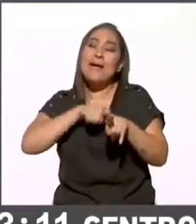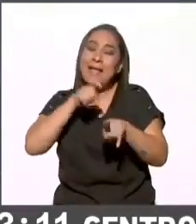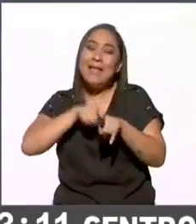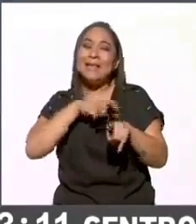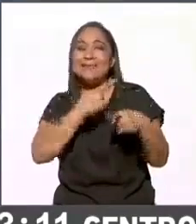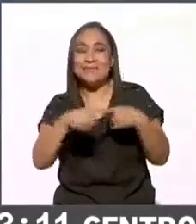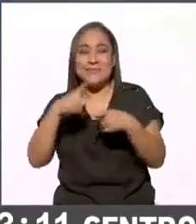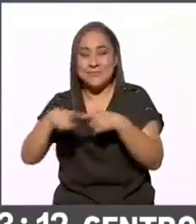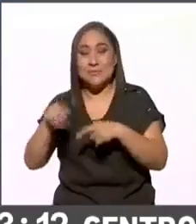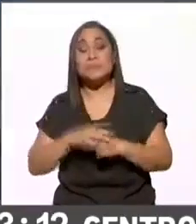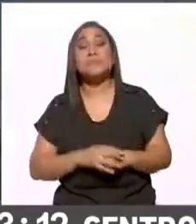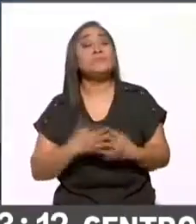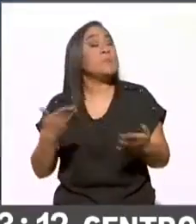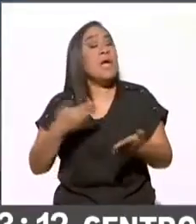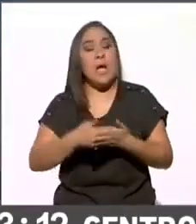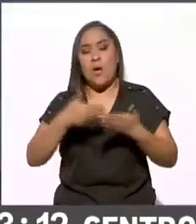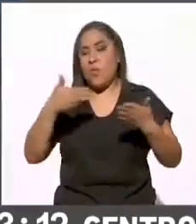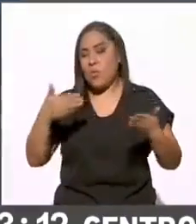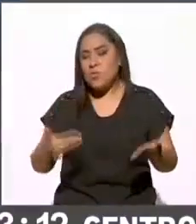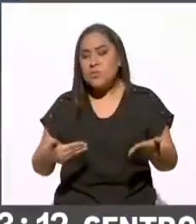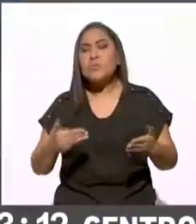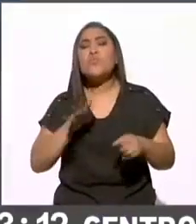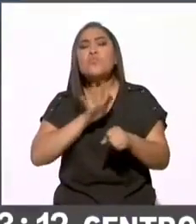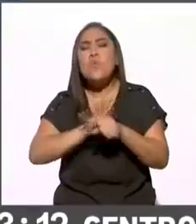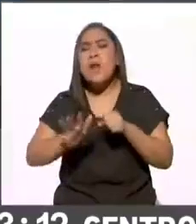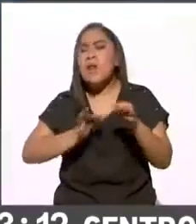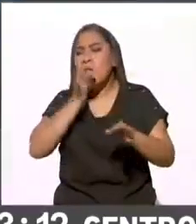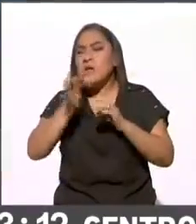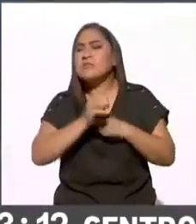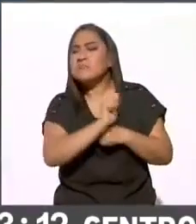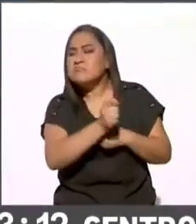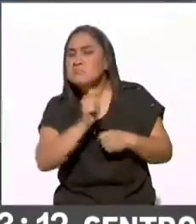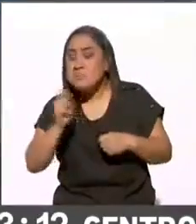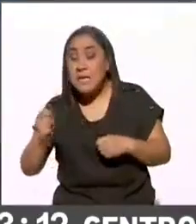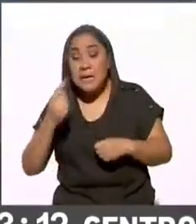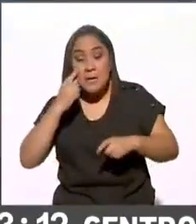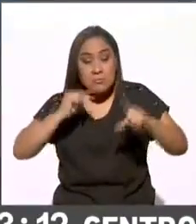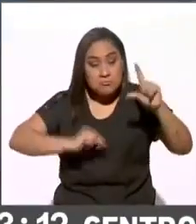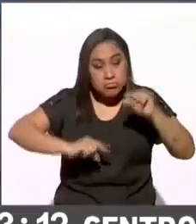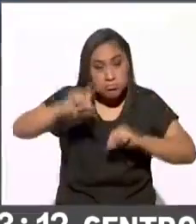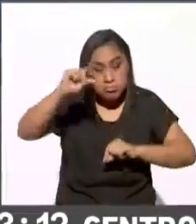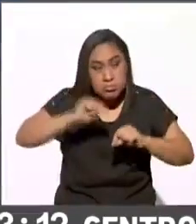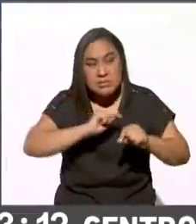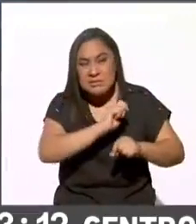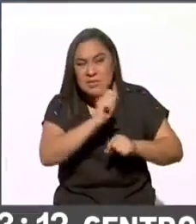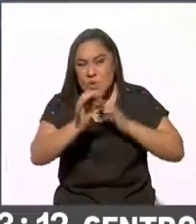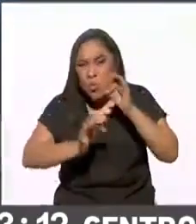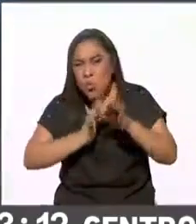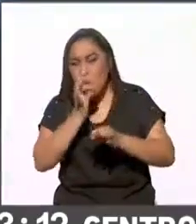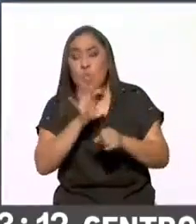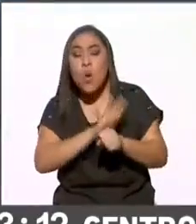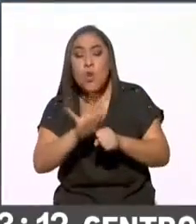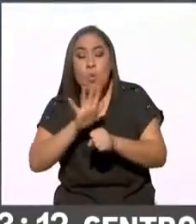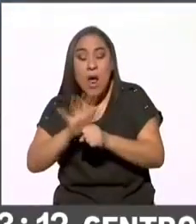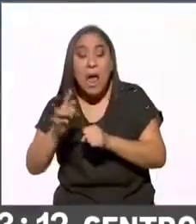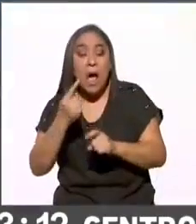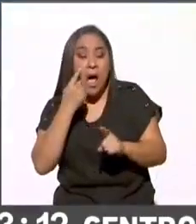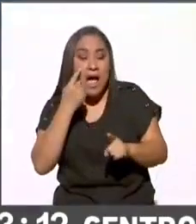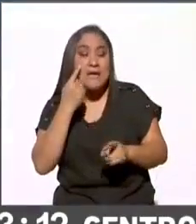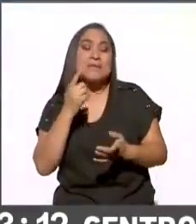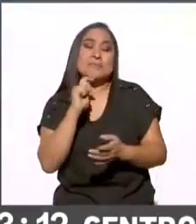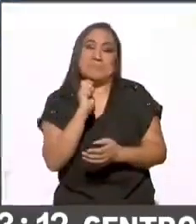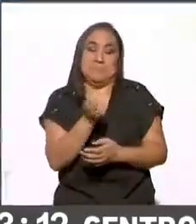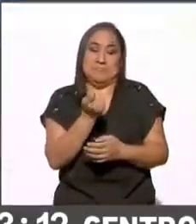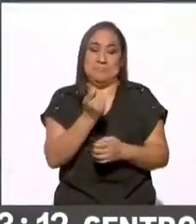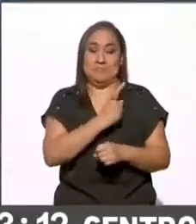Respecto al contenido que se distribuyó, coinciden, las gráficas que podemos ver en pantalla coinciden con lo que se observó